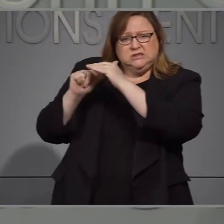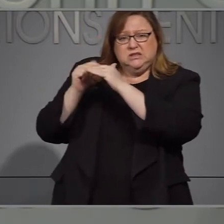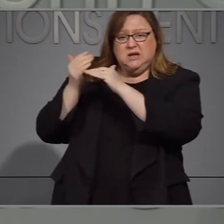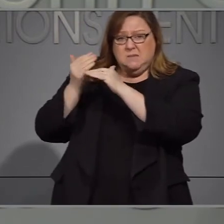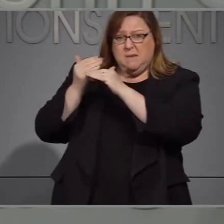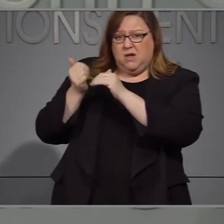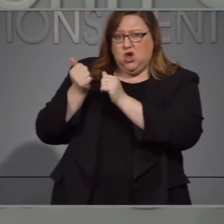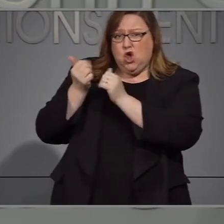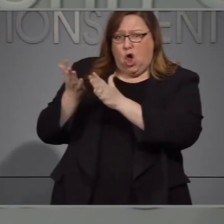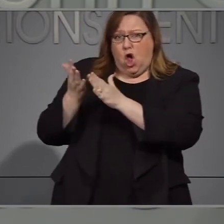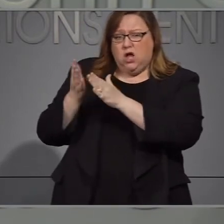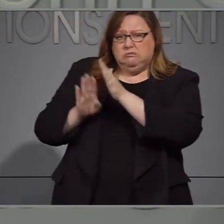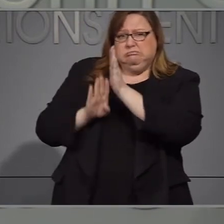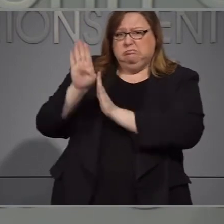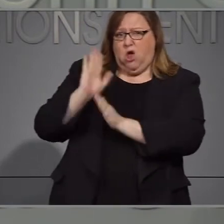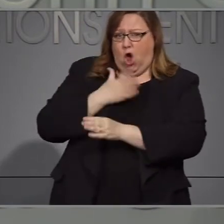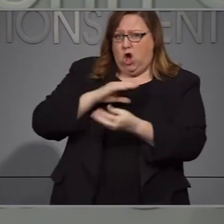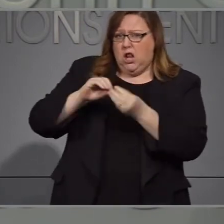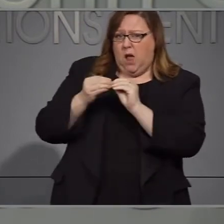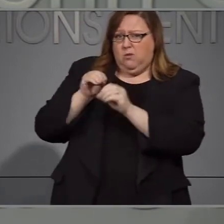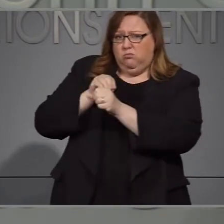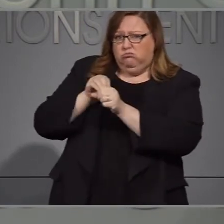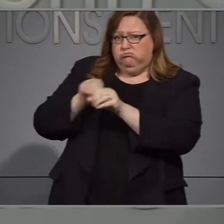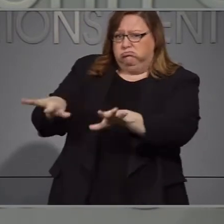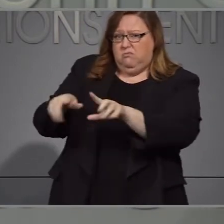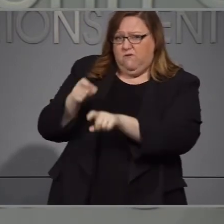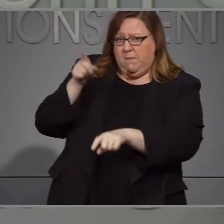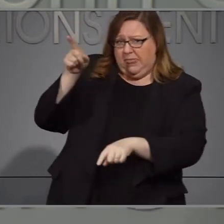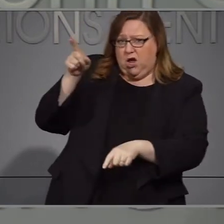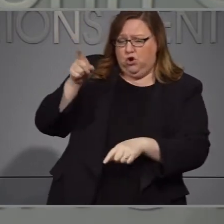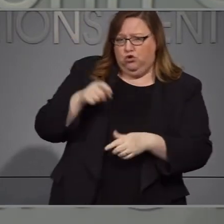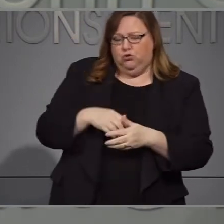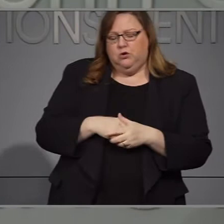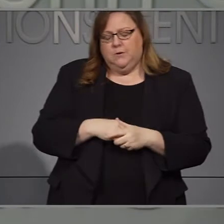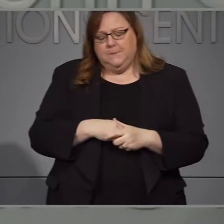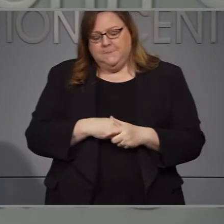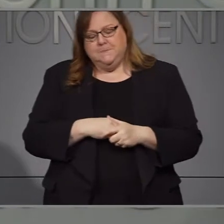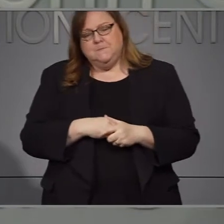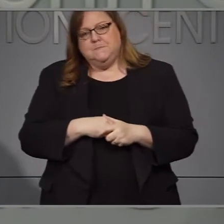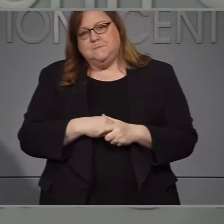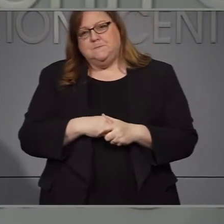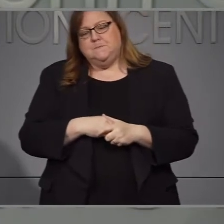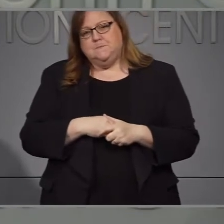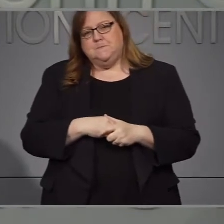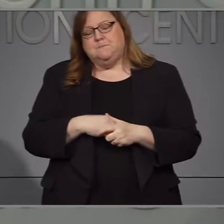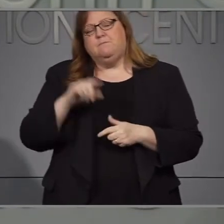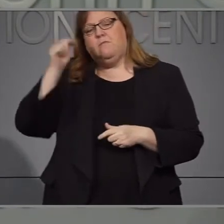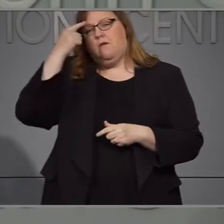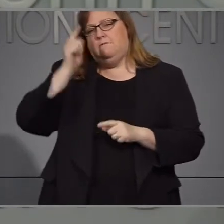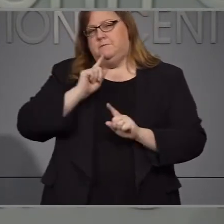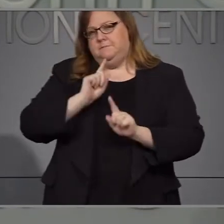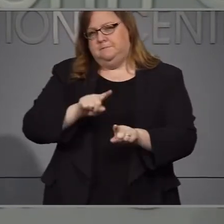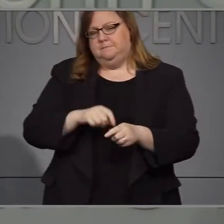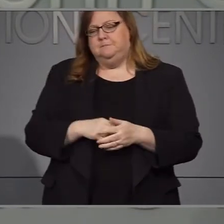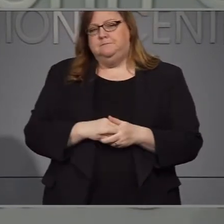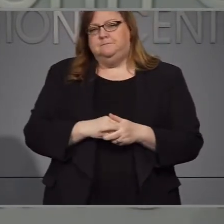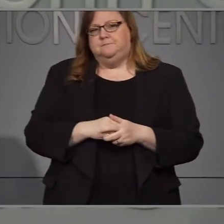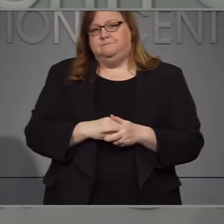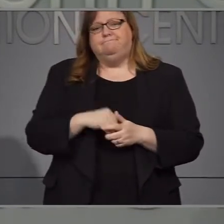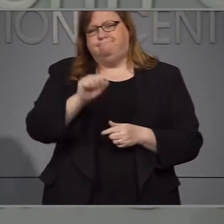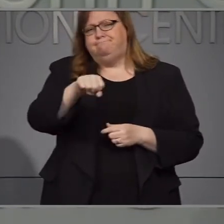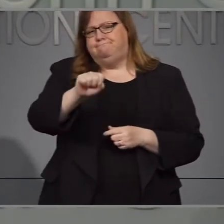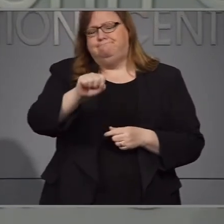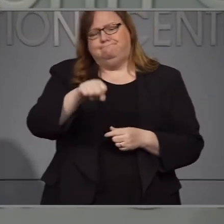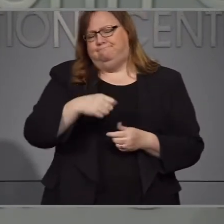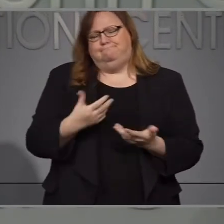Y cómo va a afectar esta alza acá respuesta sabemos que el virus no no tiene límites en las